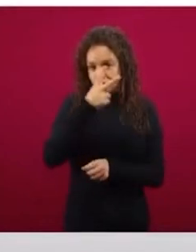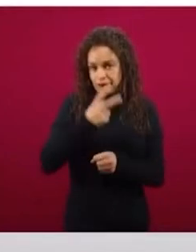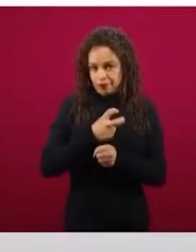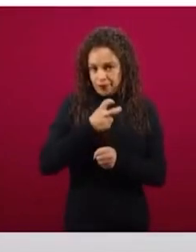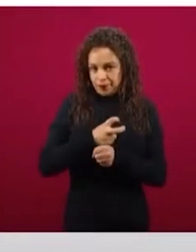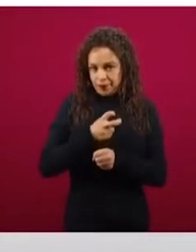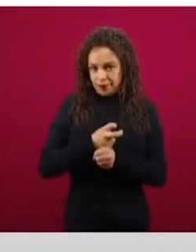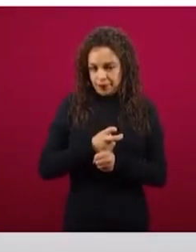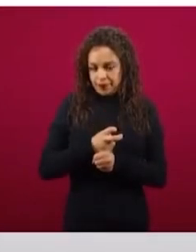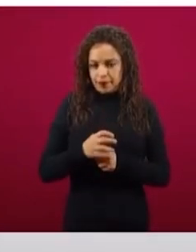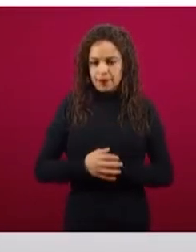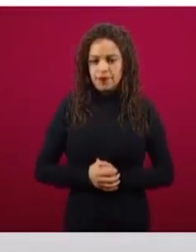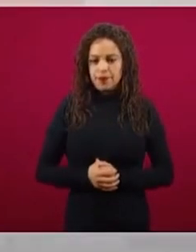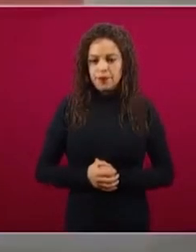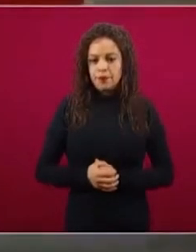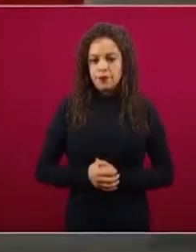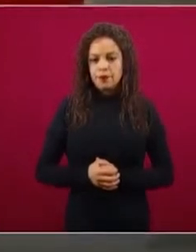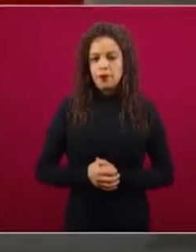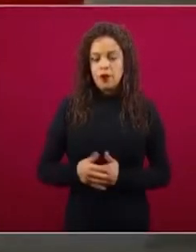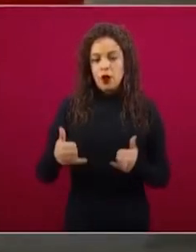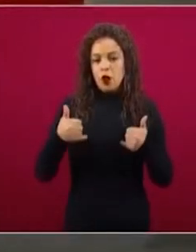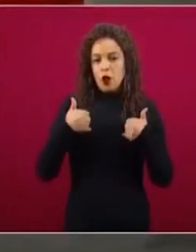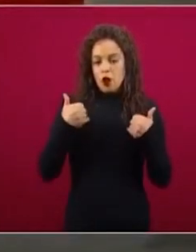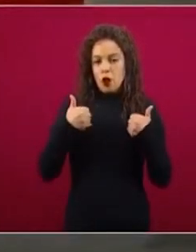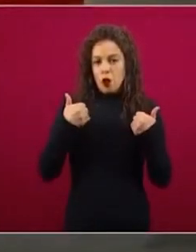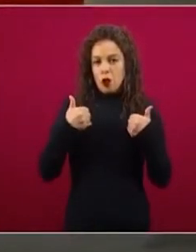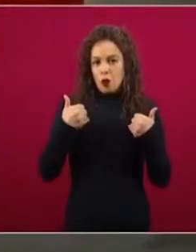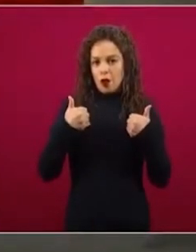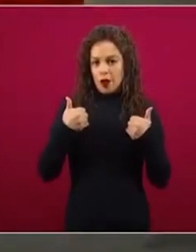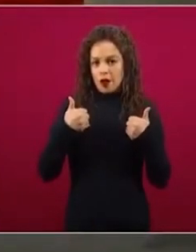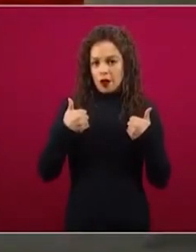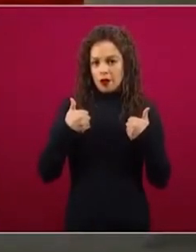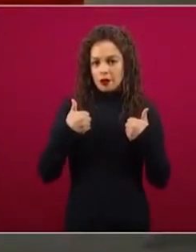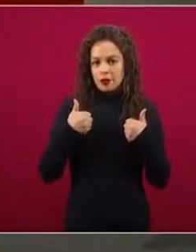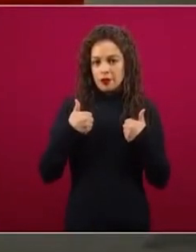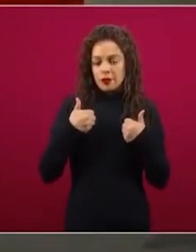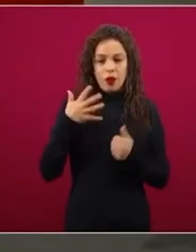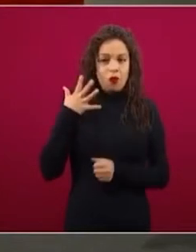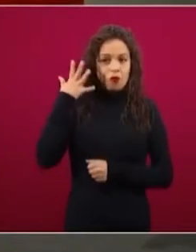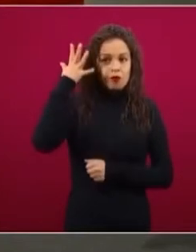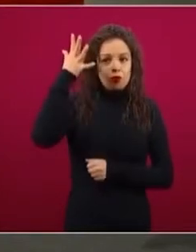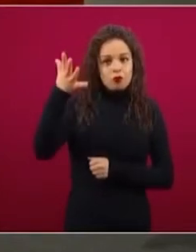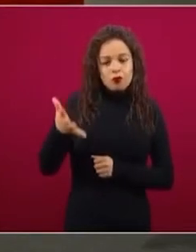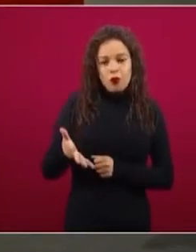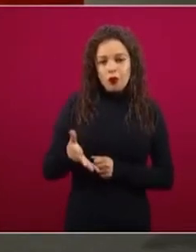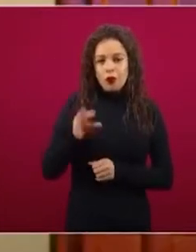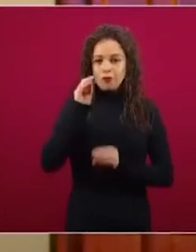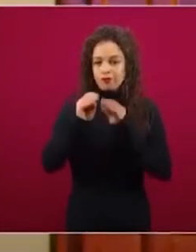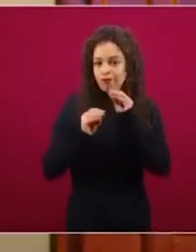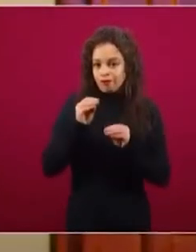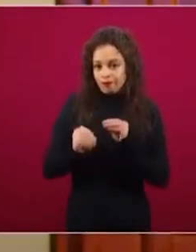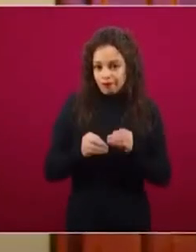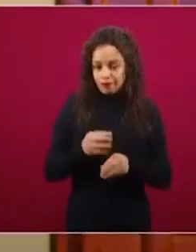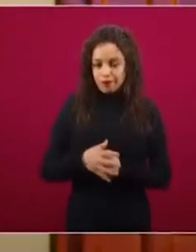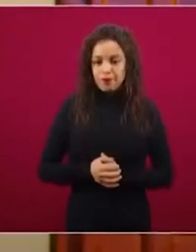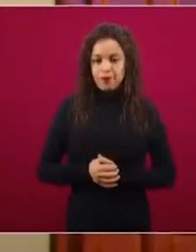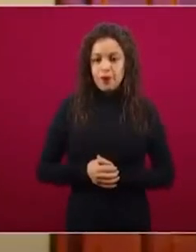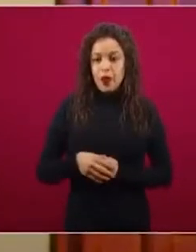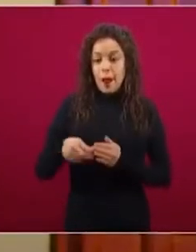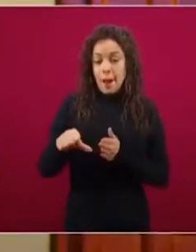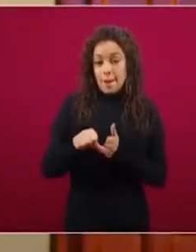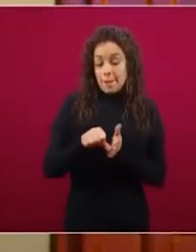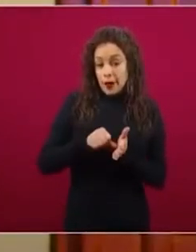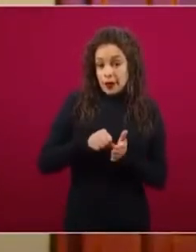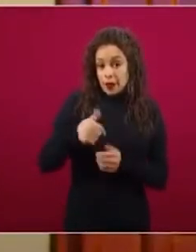Los jóvenes construyendo el futuro, recuerdan que lo hemos platicado aquí, todos los jóvenes que terminaron su mes 12 y pasan al mes 13